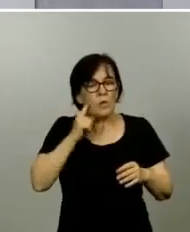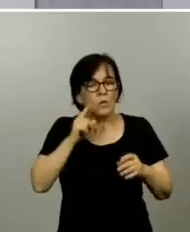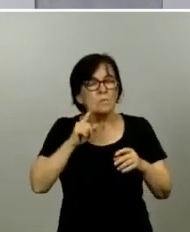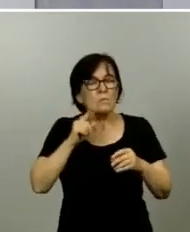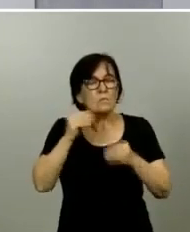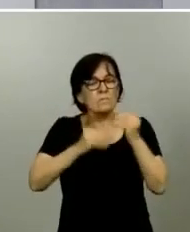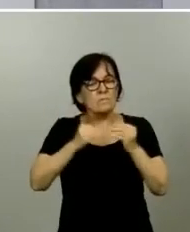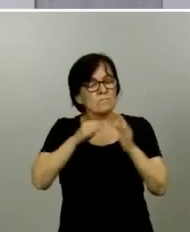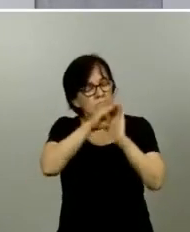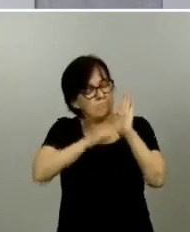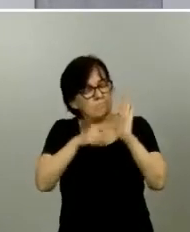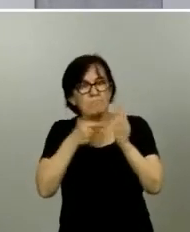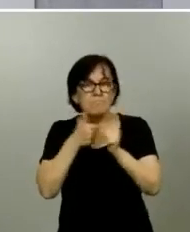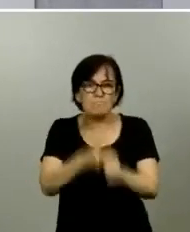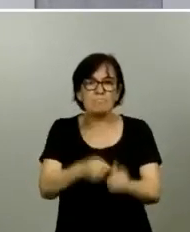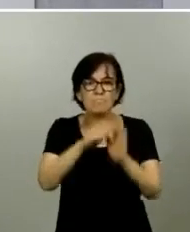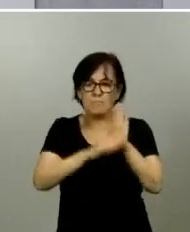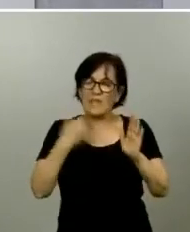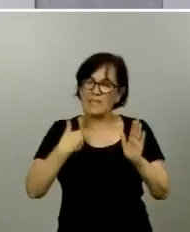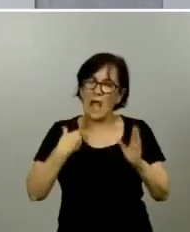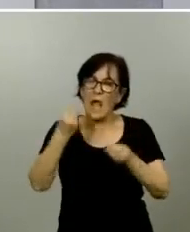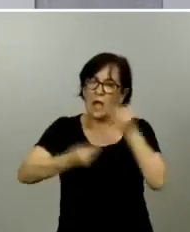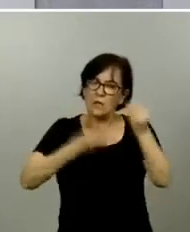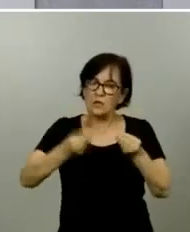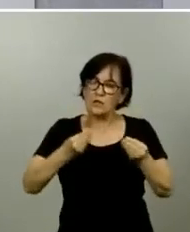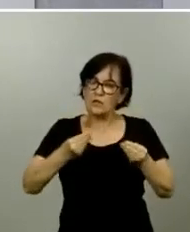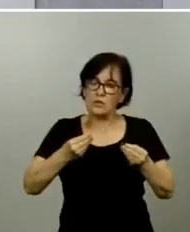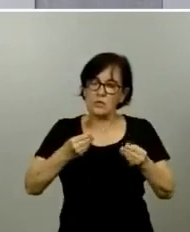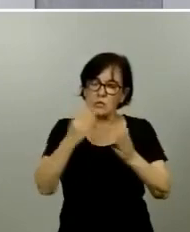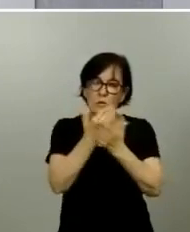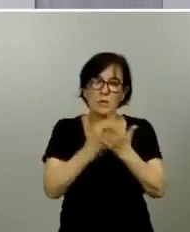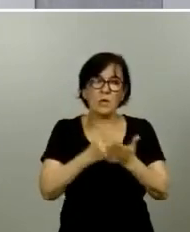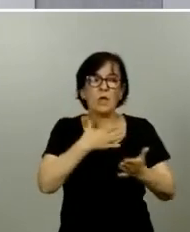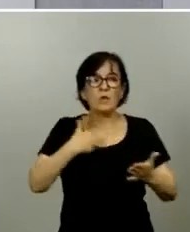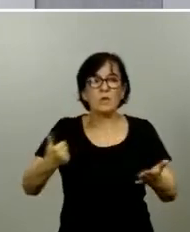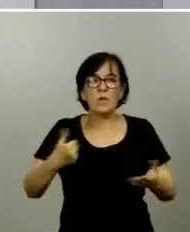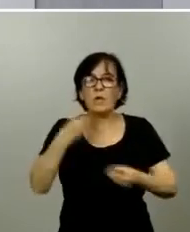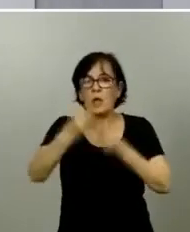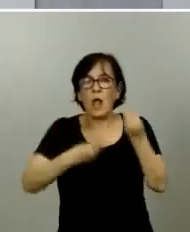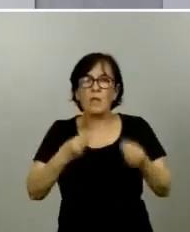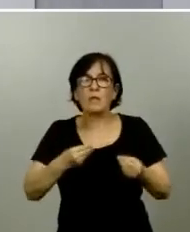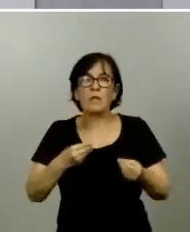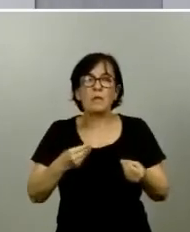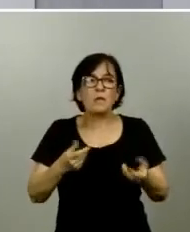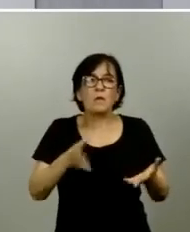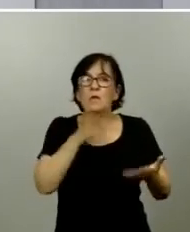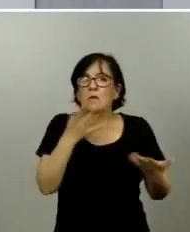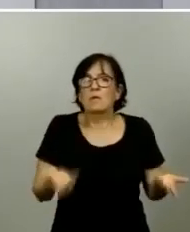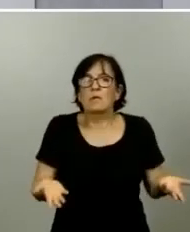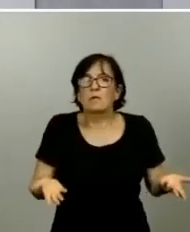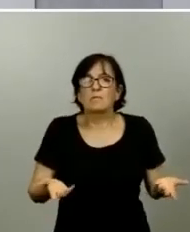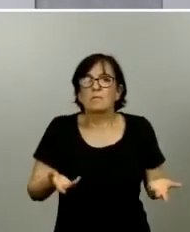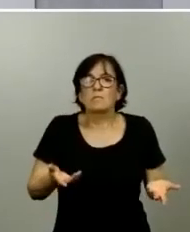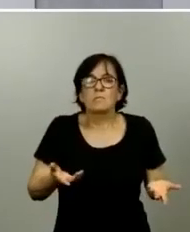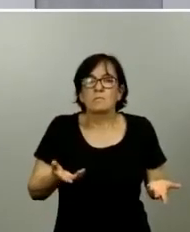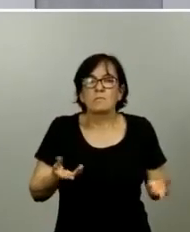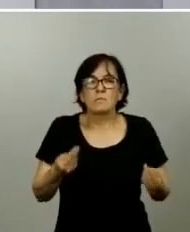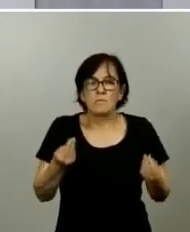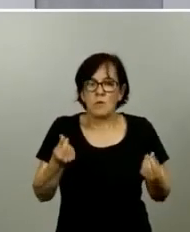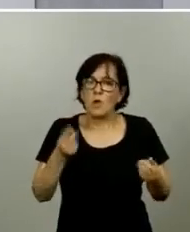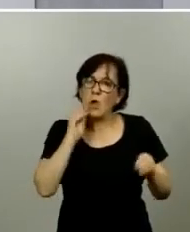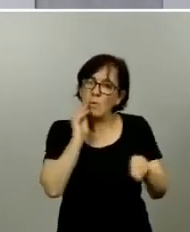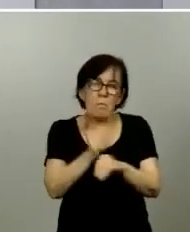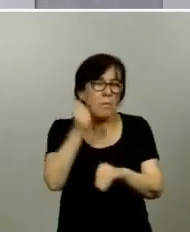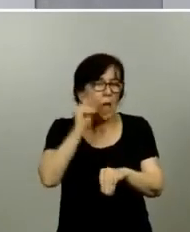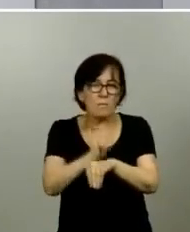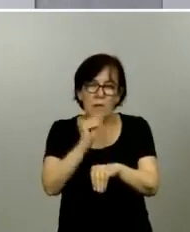acciones que tenemos dibujado y cuando quieran emprender acciones de este tipo pues lo más prudente y lo más